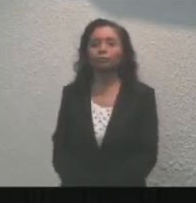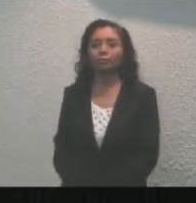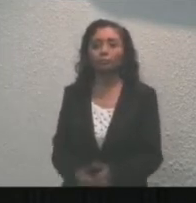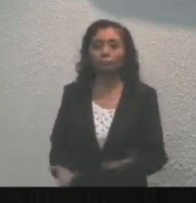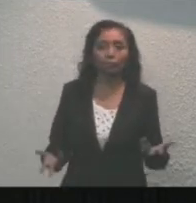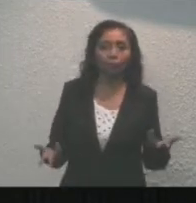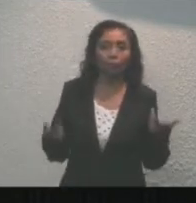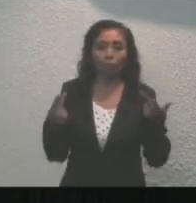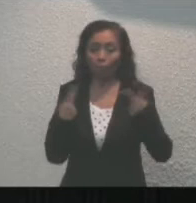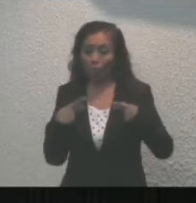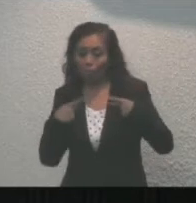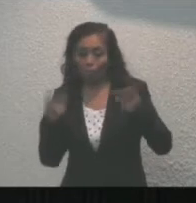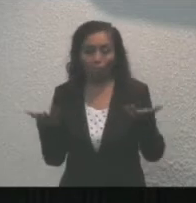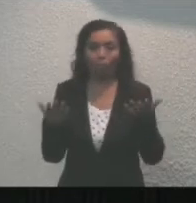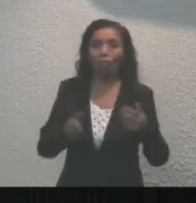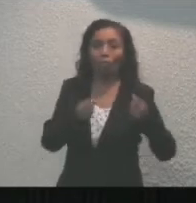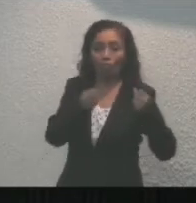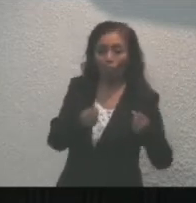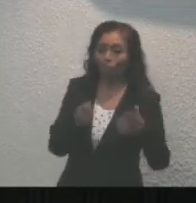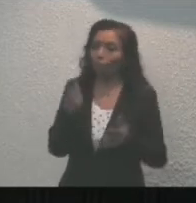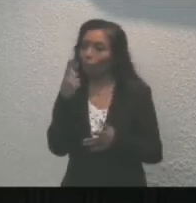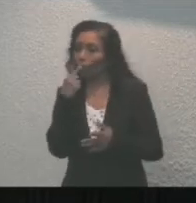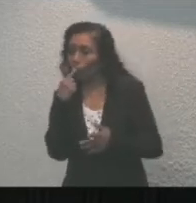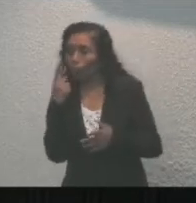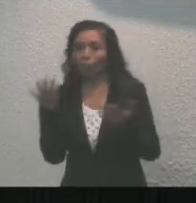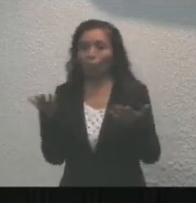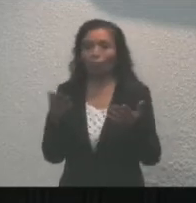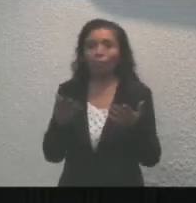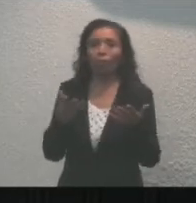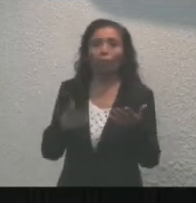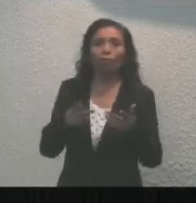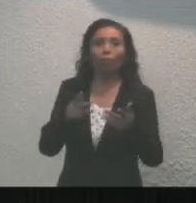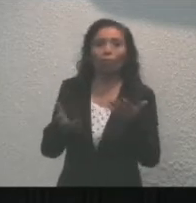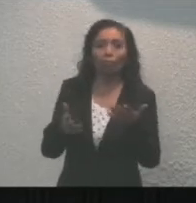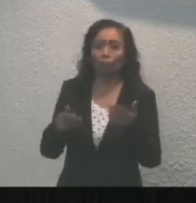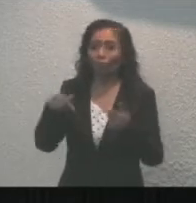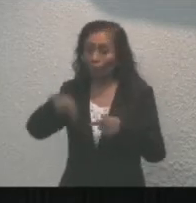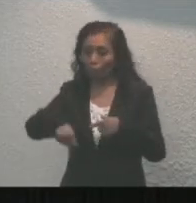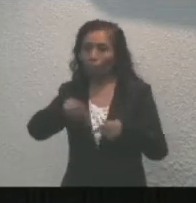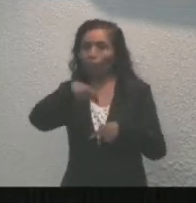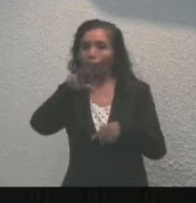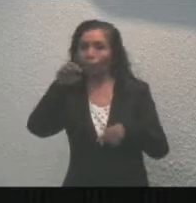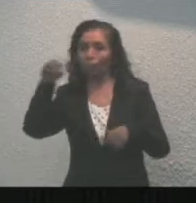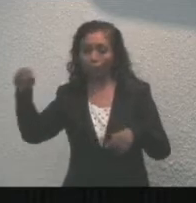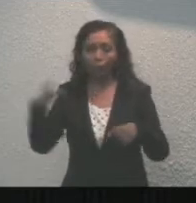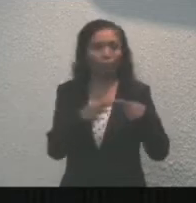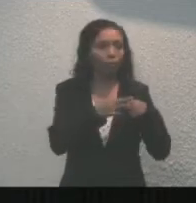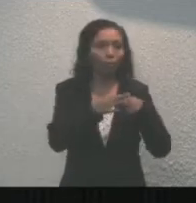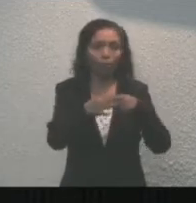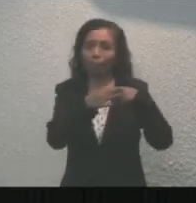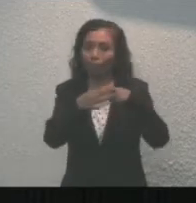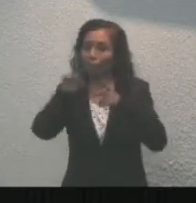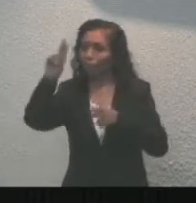personal de seguridad pública, Policía Preventiva y Tránsito de Quintana Roo, representantes de las